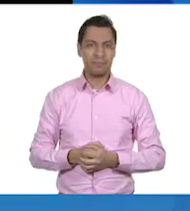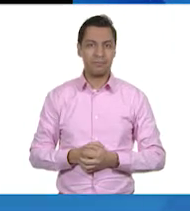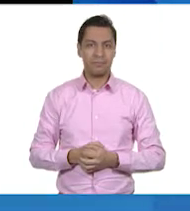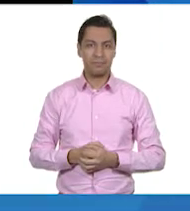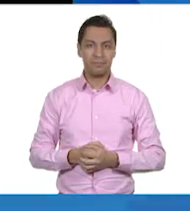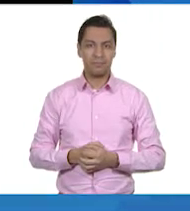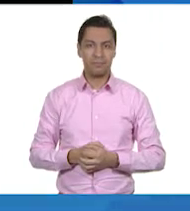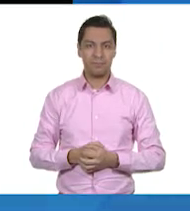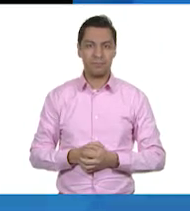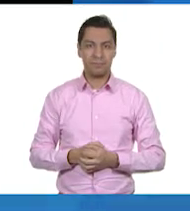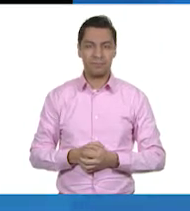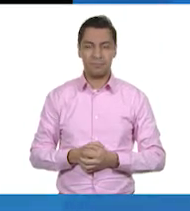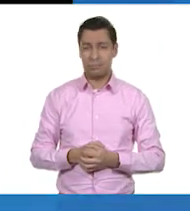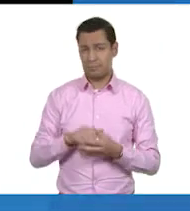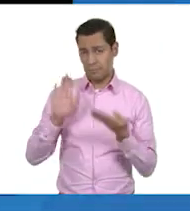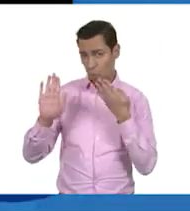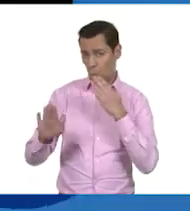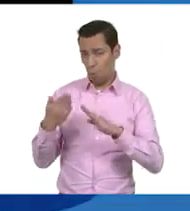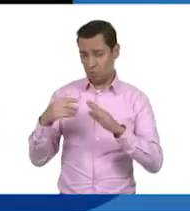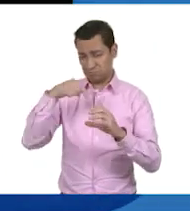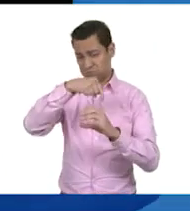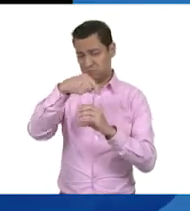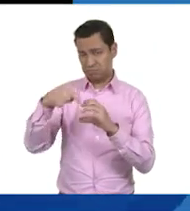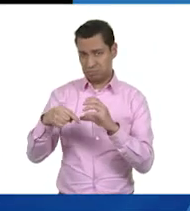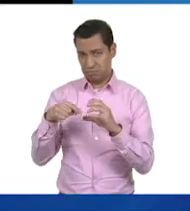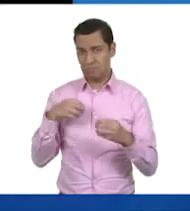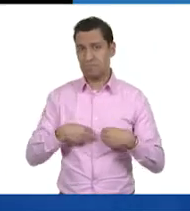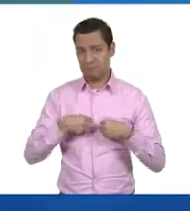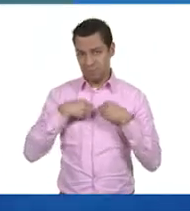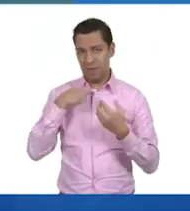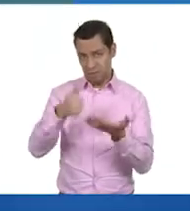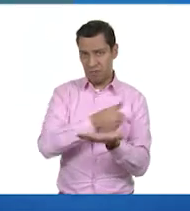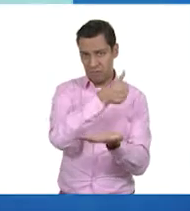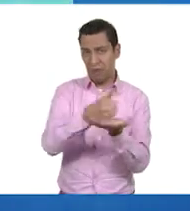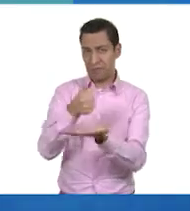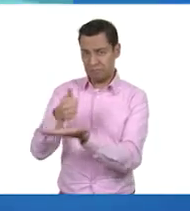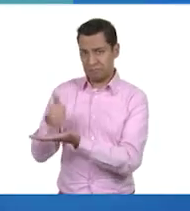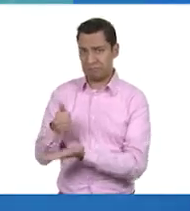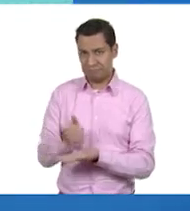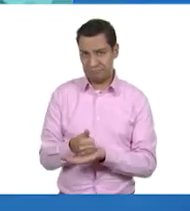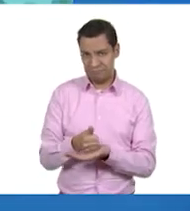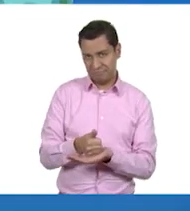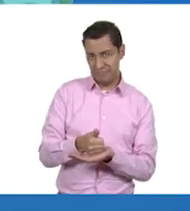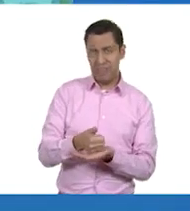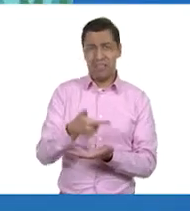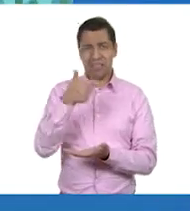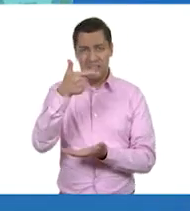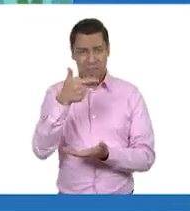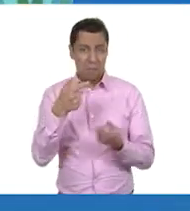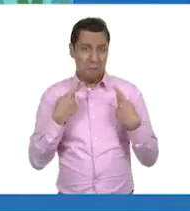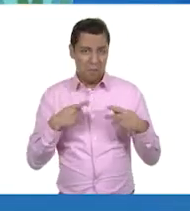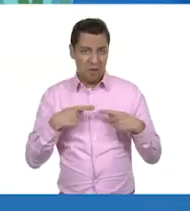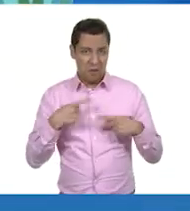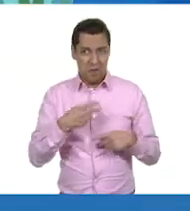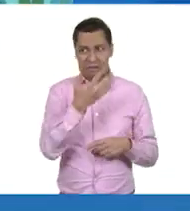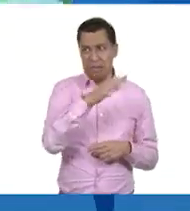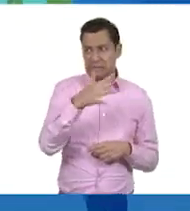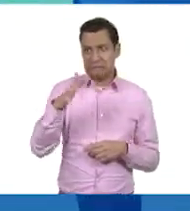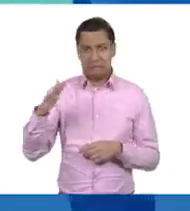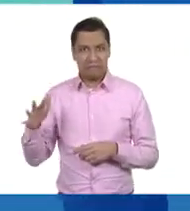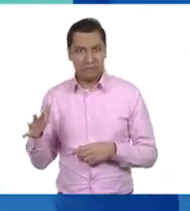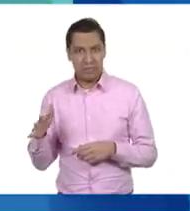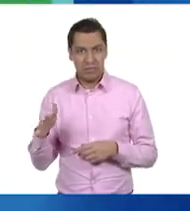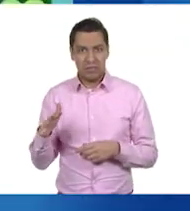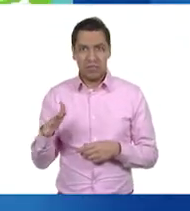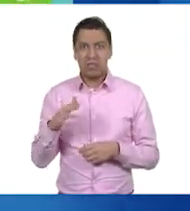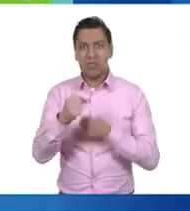Más de la mitad de la población mundial vive en zonas urbanas y se estima que 7 de cada 10 habitantes del planeta vivirán en ciudades